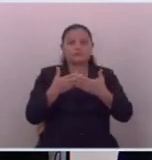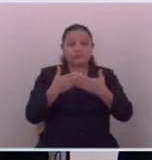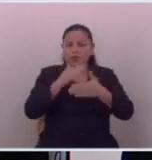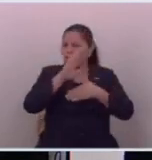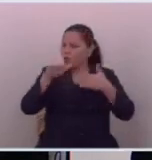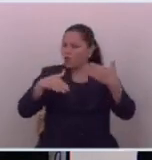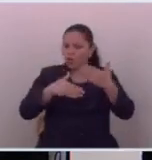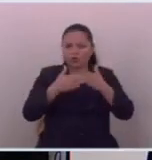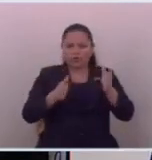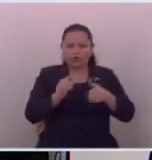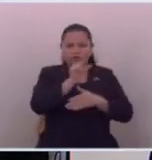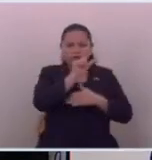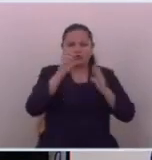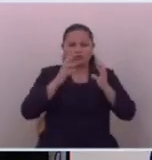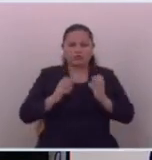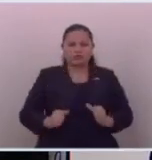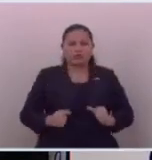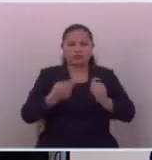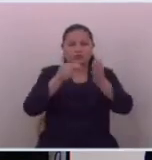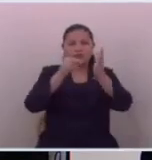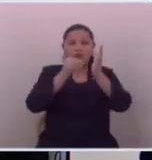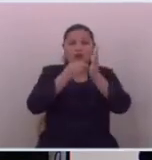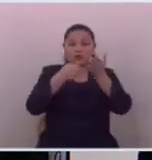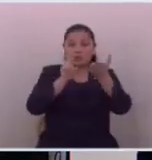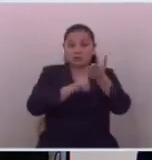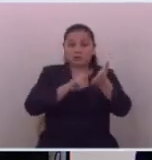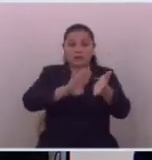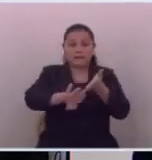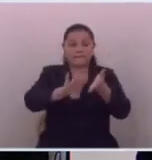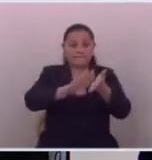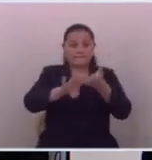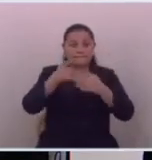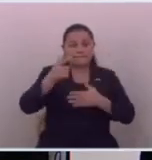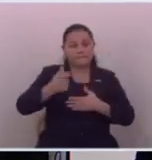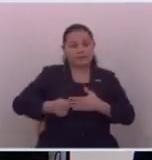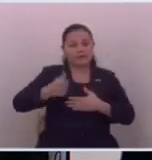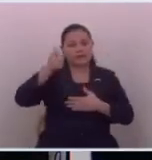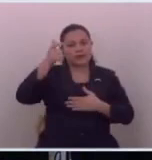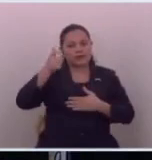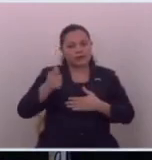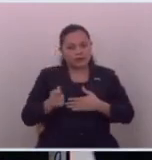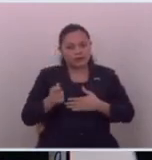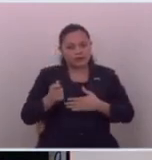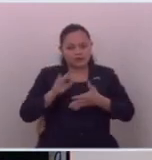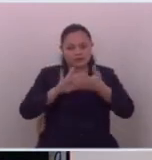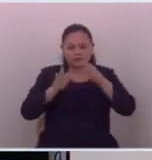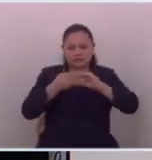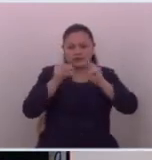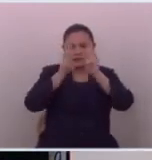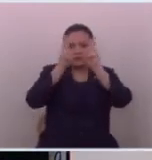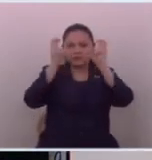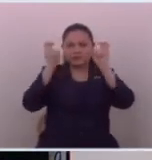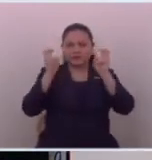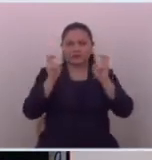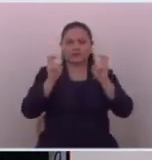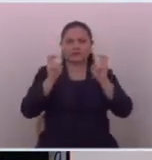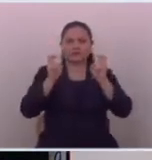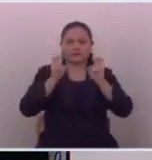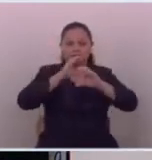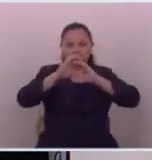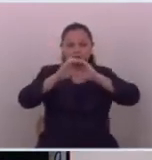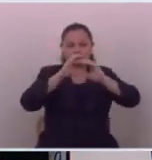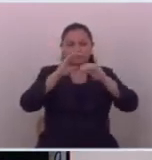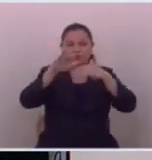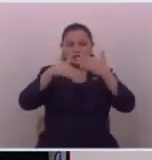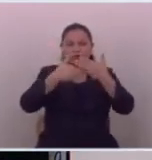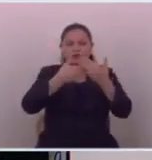todas las instituciones del gobierno les pagaban mensualmente y cuando hablan de los de los canales de